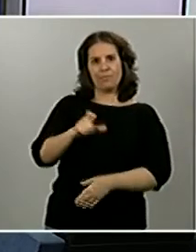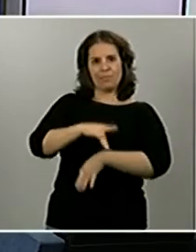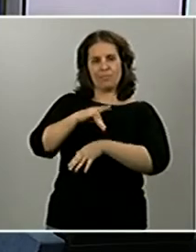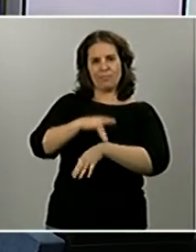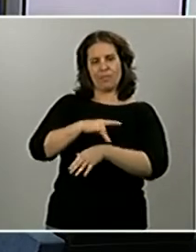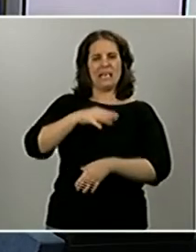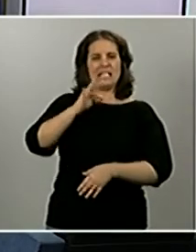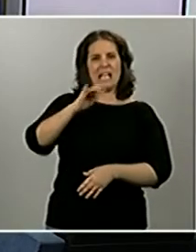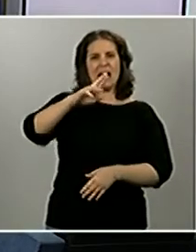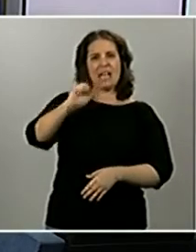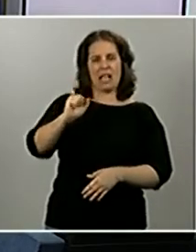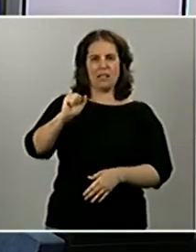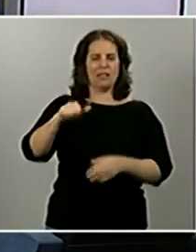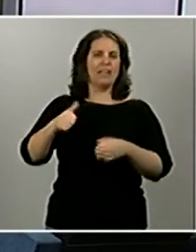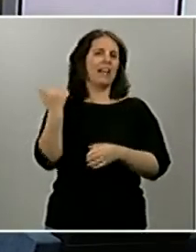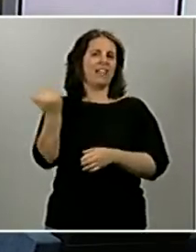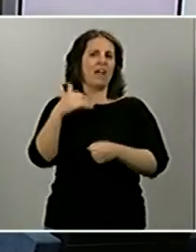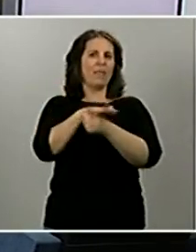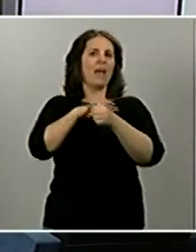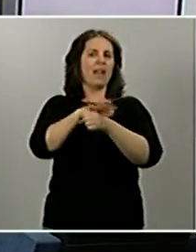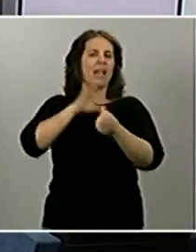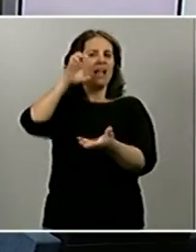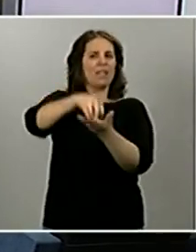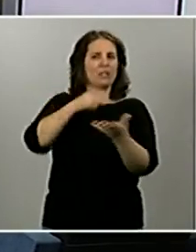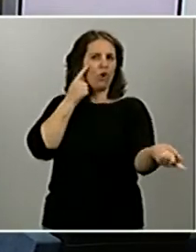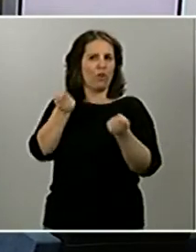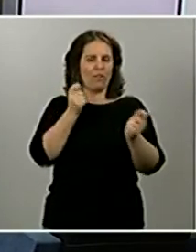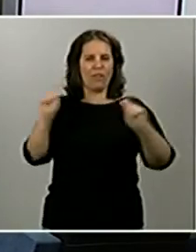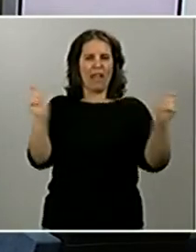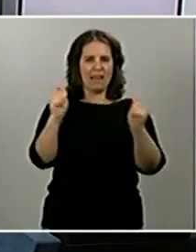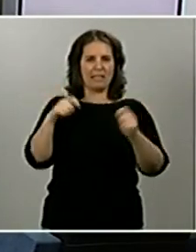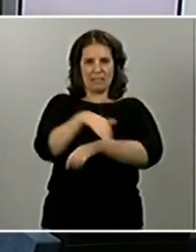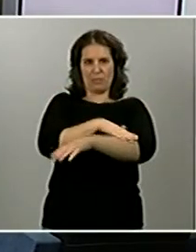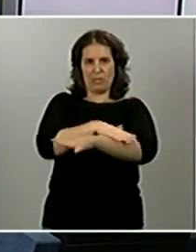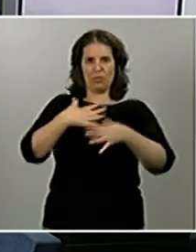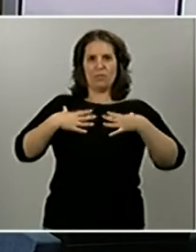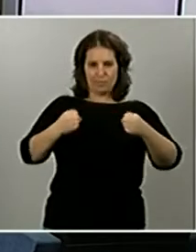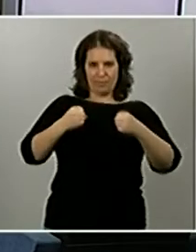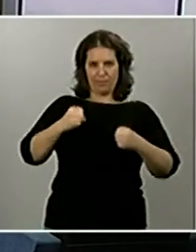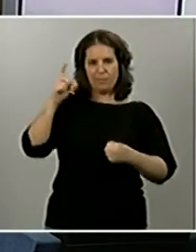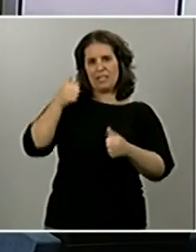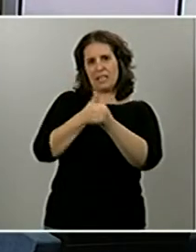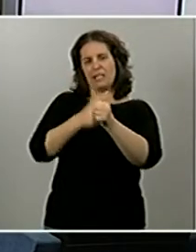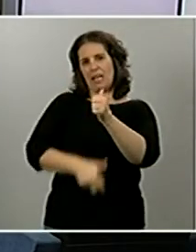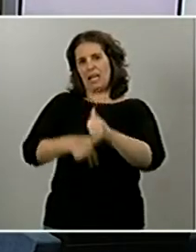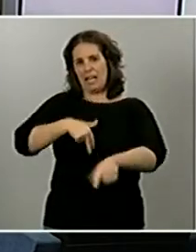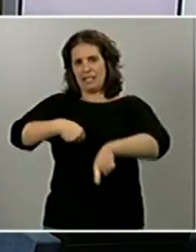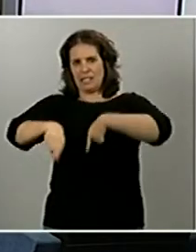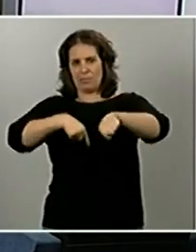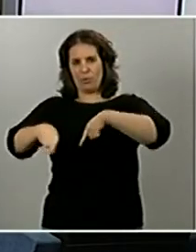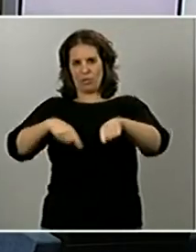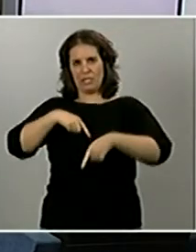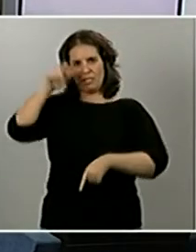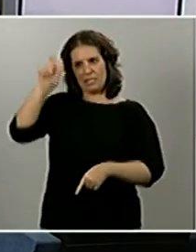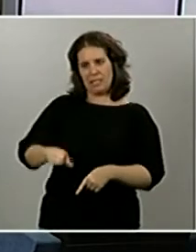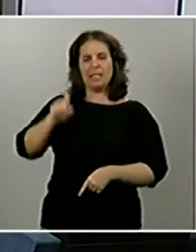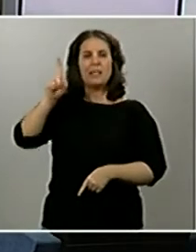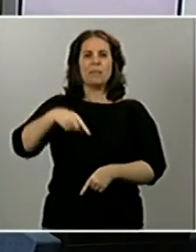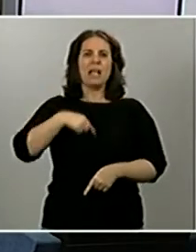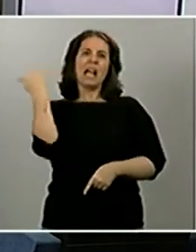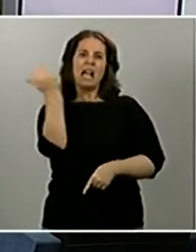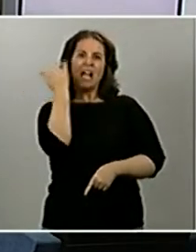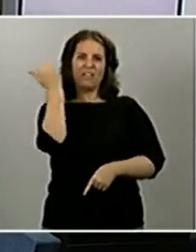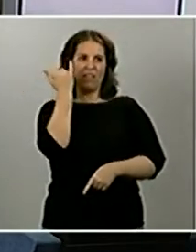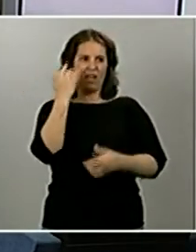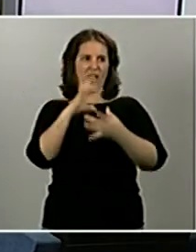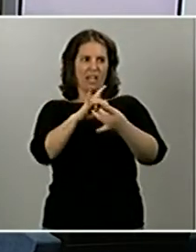prorrogar dos semanas más el estado de alarma. Se mantiene, por tanto, hasta el 26 de abril. Es la segunda vez que se prorroga